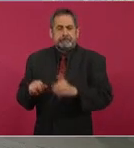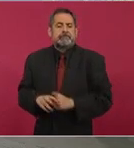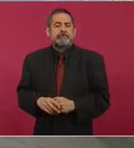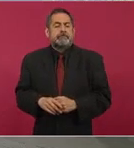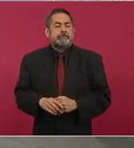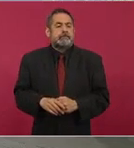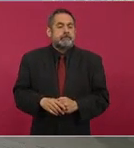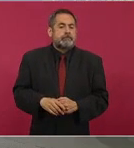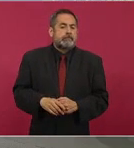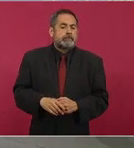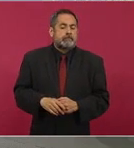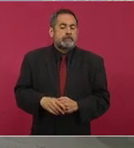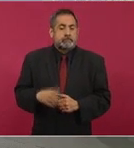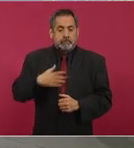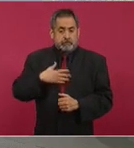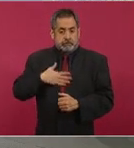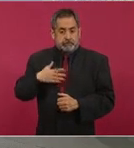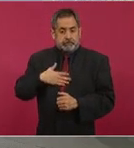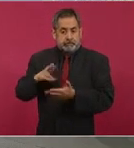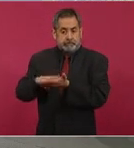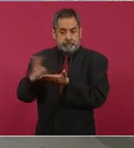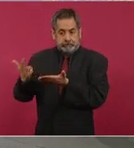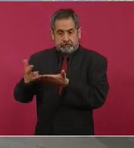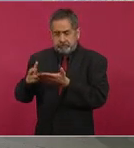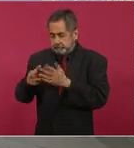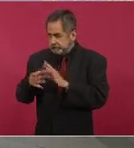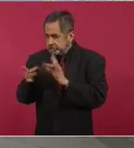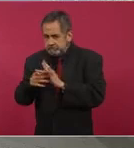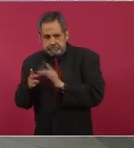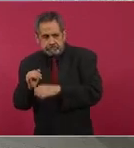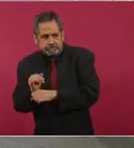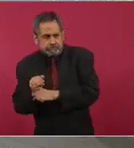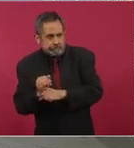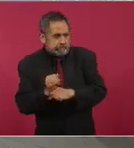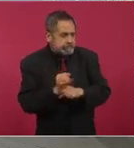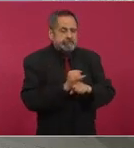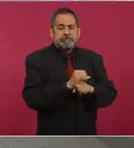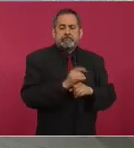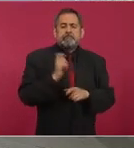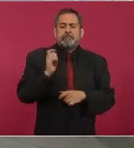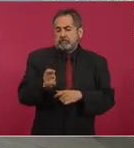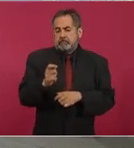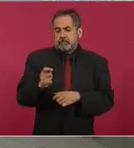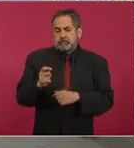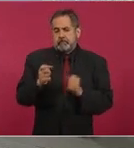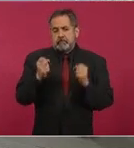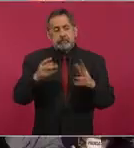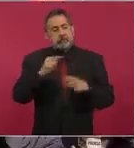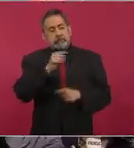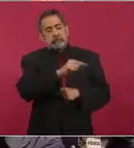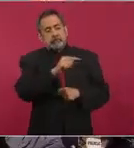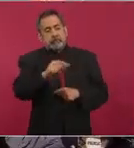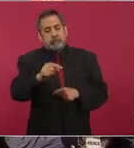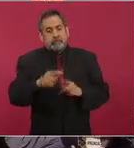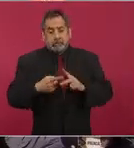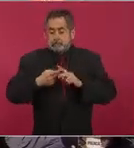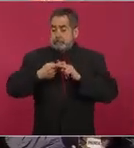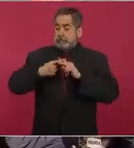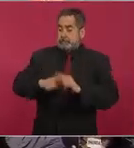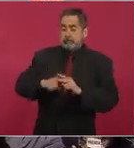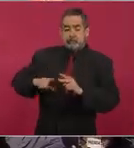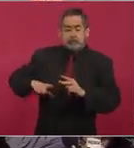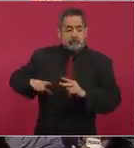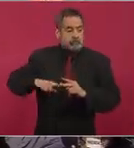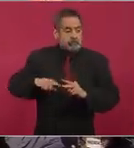En la revista hemos hecho varias investigaciones y, bueno, sabemos que muchos personajes, nada más al iniciar su gobierno,